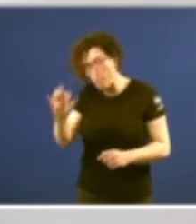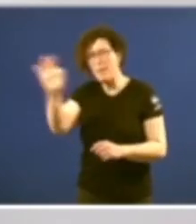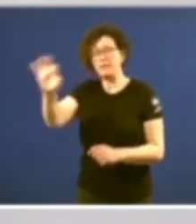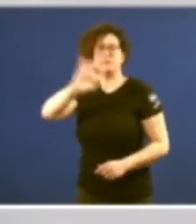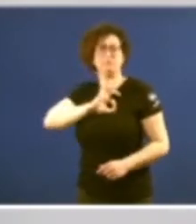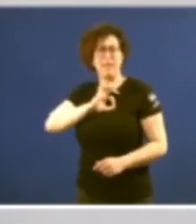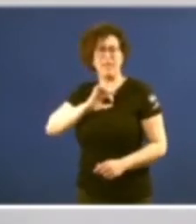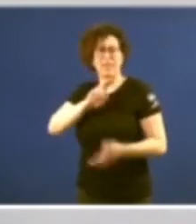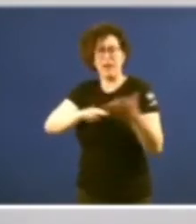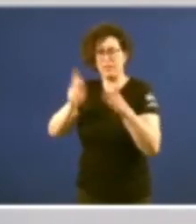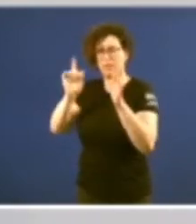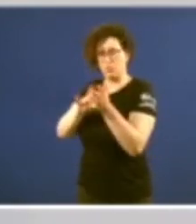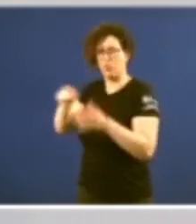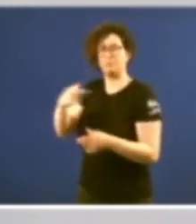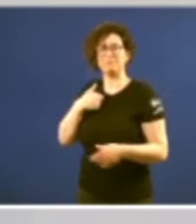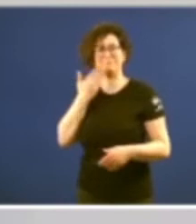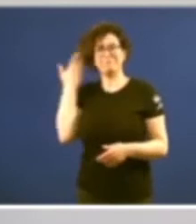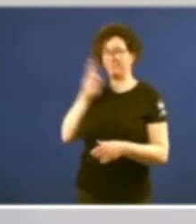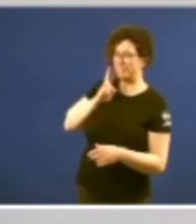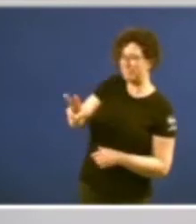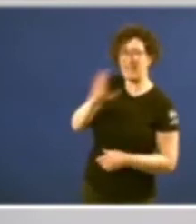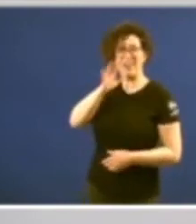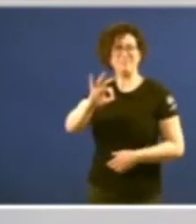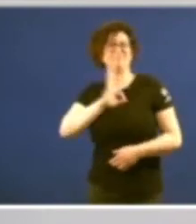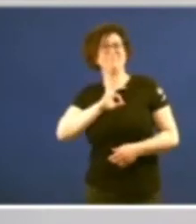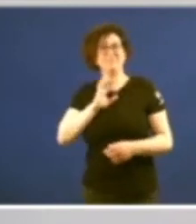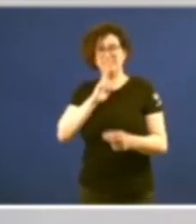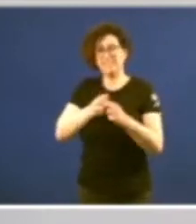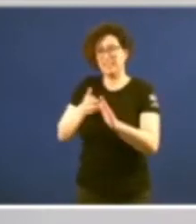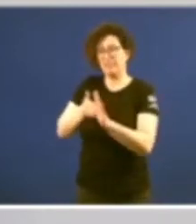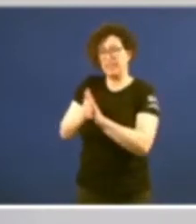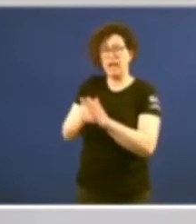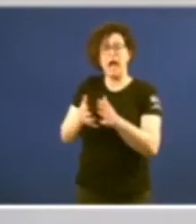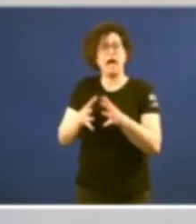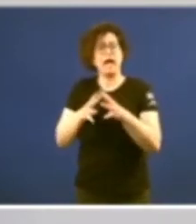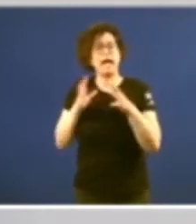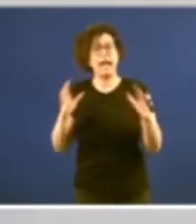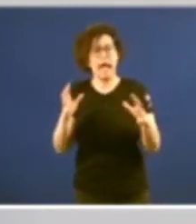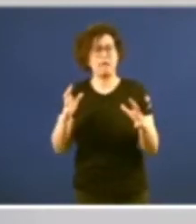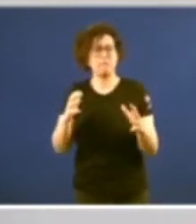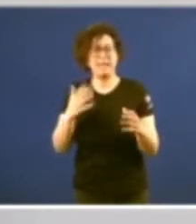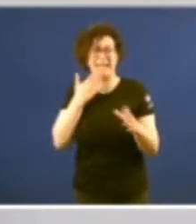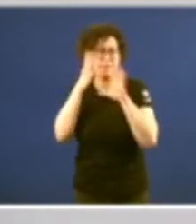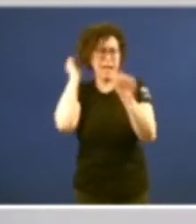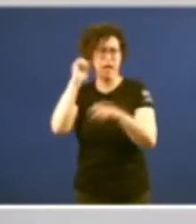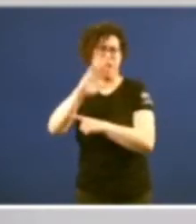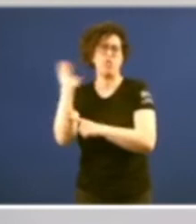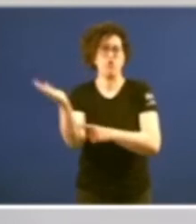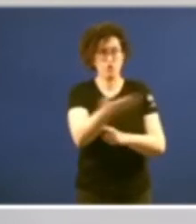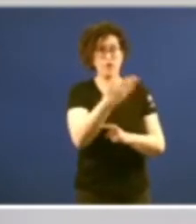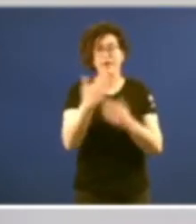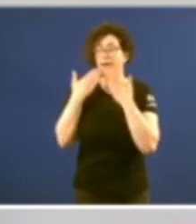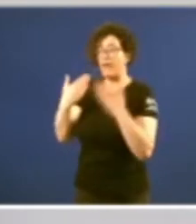moi honrao de que a luzca por que sea un dos nosos grandes embaixadores. Gracias, presidente,